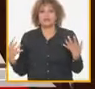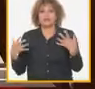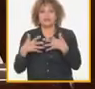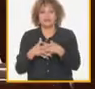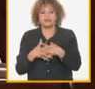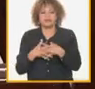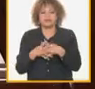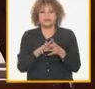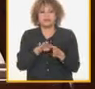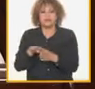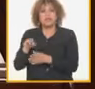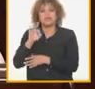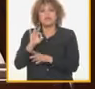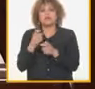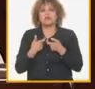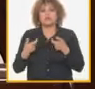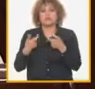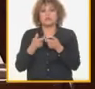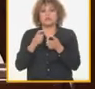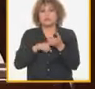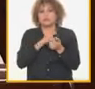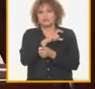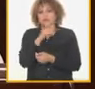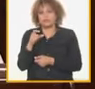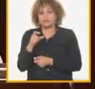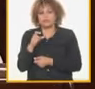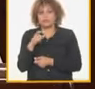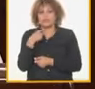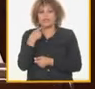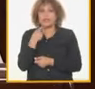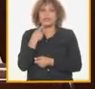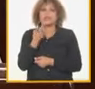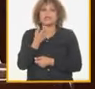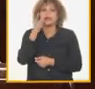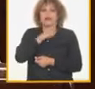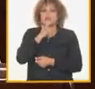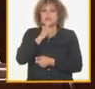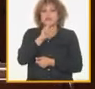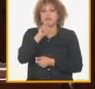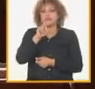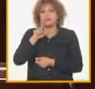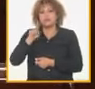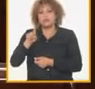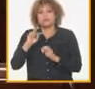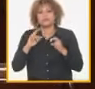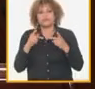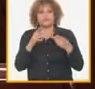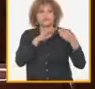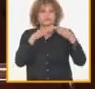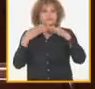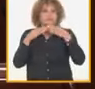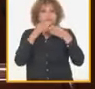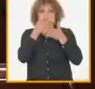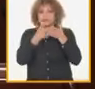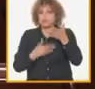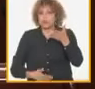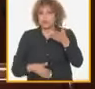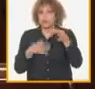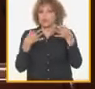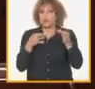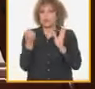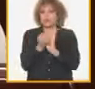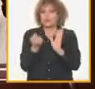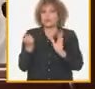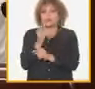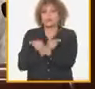de nuestro partido celebrado en abril de 2021 ratificó en sus debates y documentos aprobados la